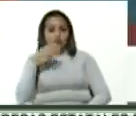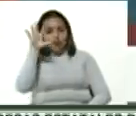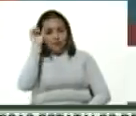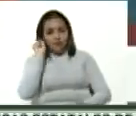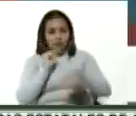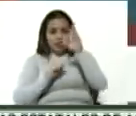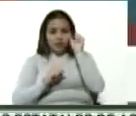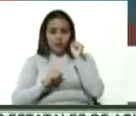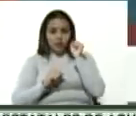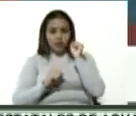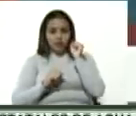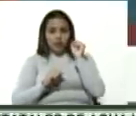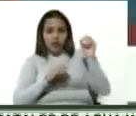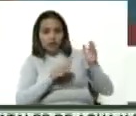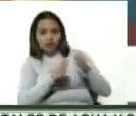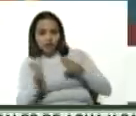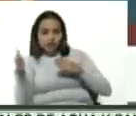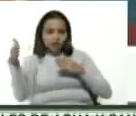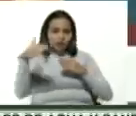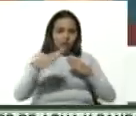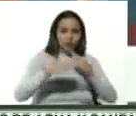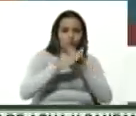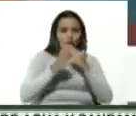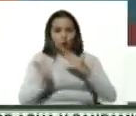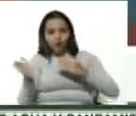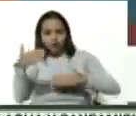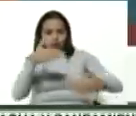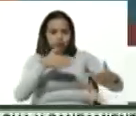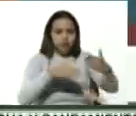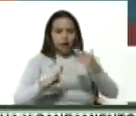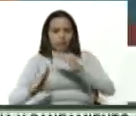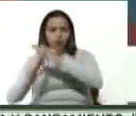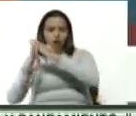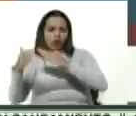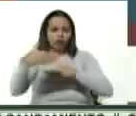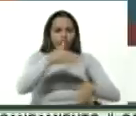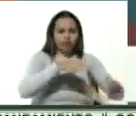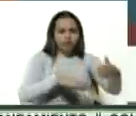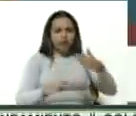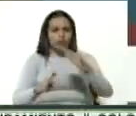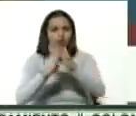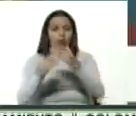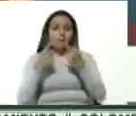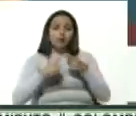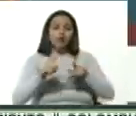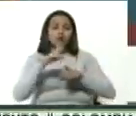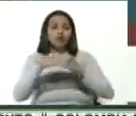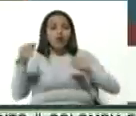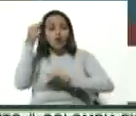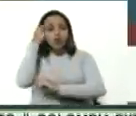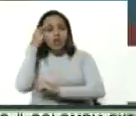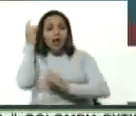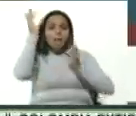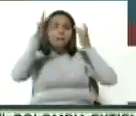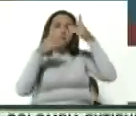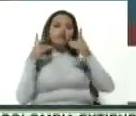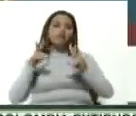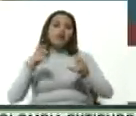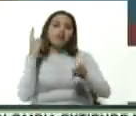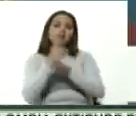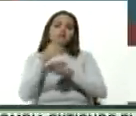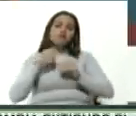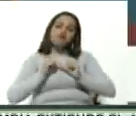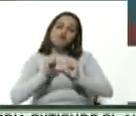a vaipasear las sanciones, a burlarlas, pero todos los días inventan una nueva y tenemos que seguir en ese